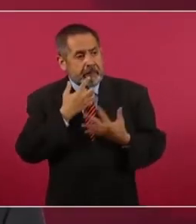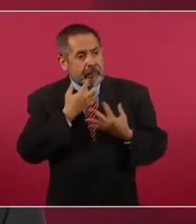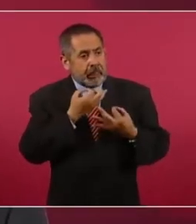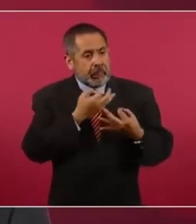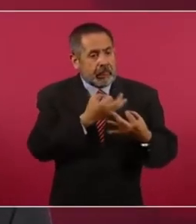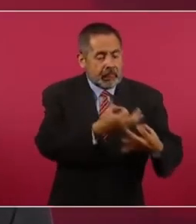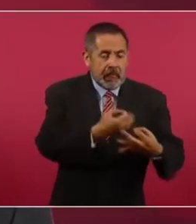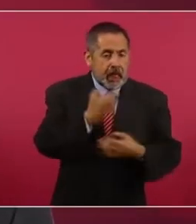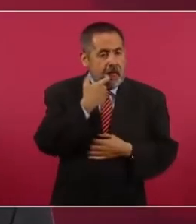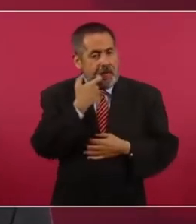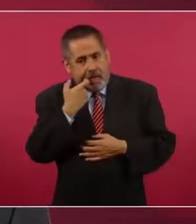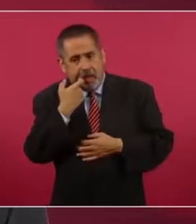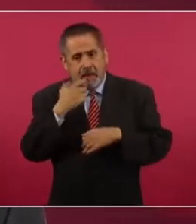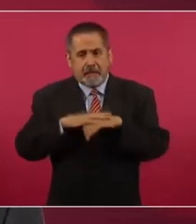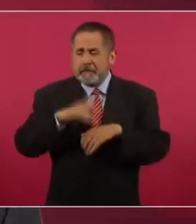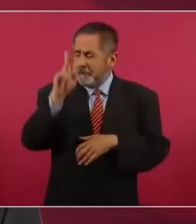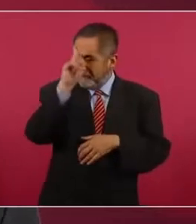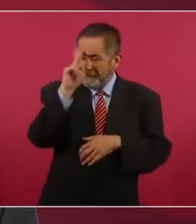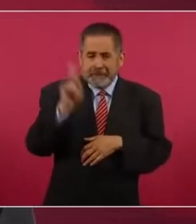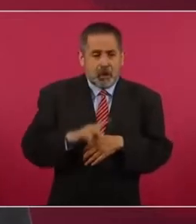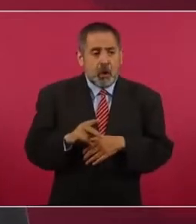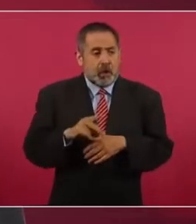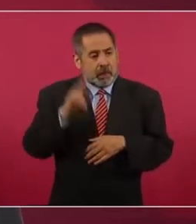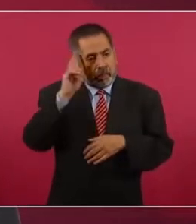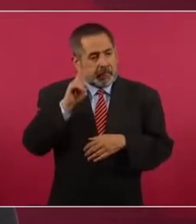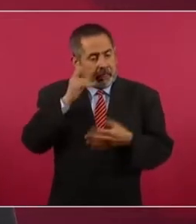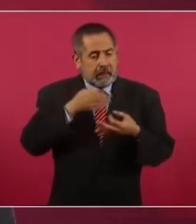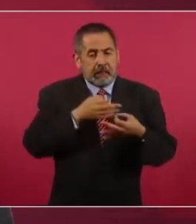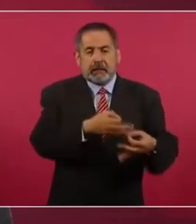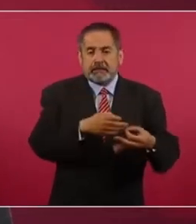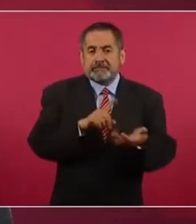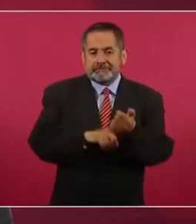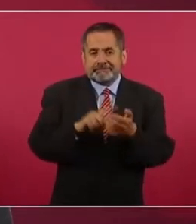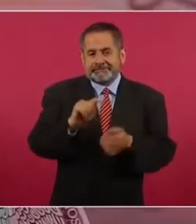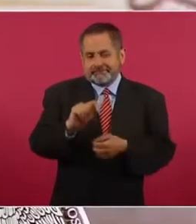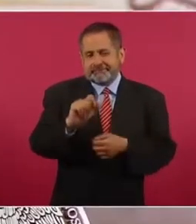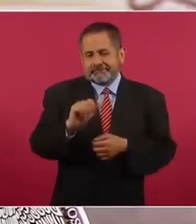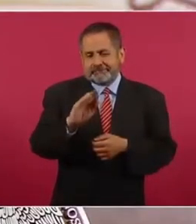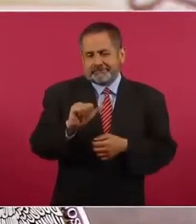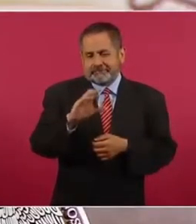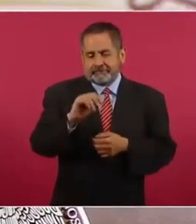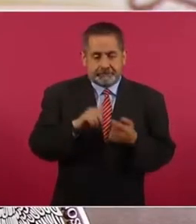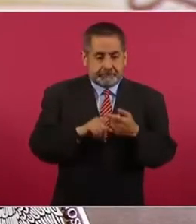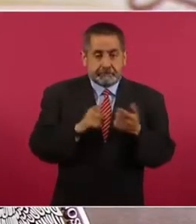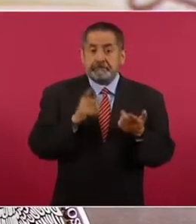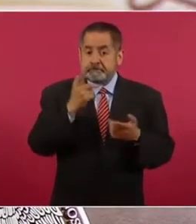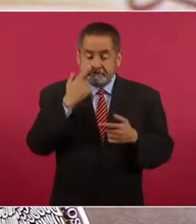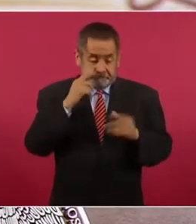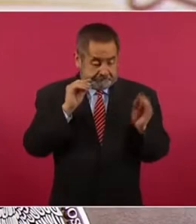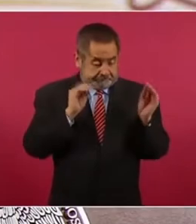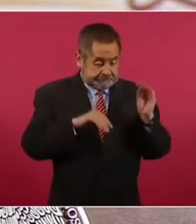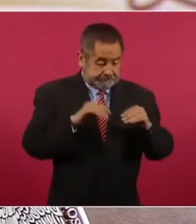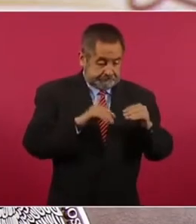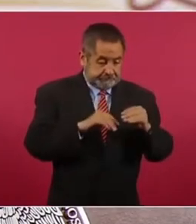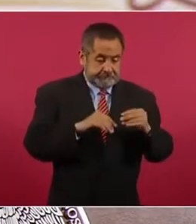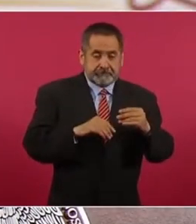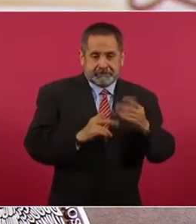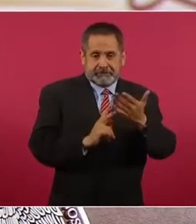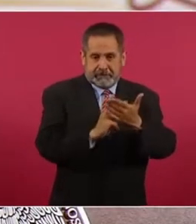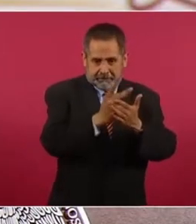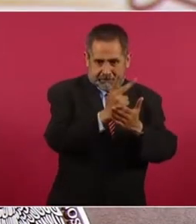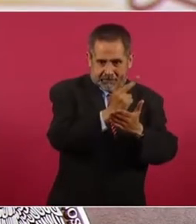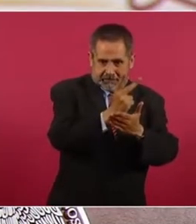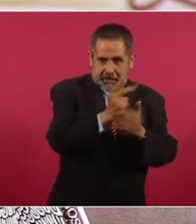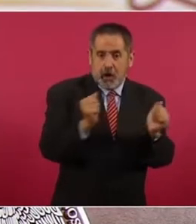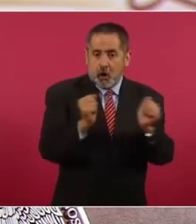causar mayor adicción y otras propiedades. Y esas sustancias adicionalmente a las que ya contiene la planta